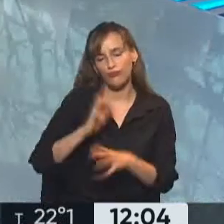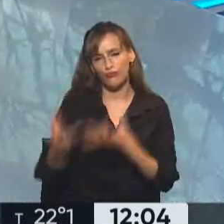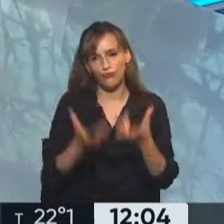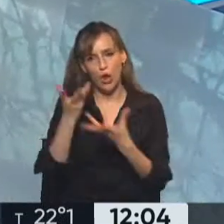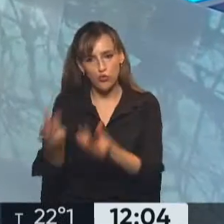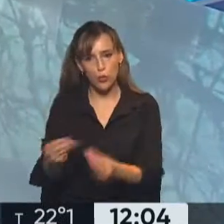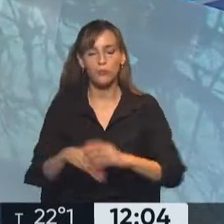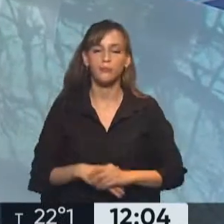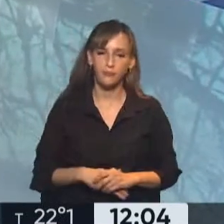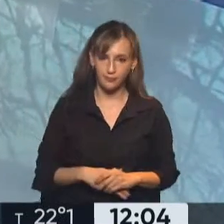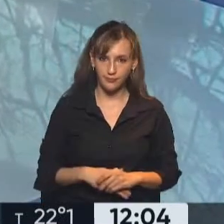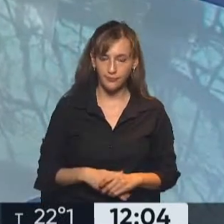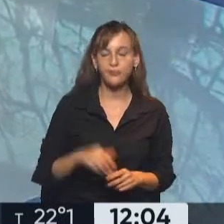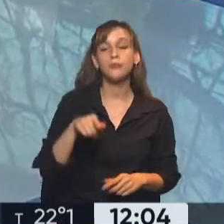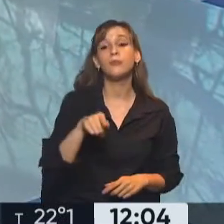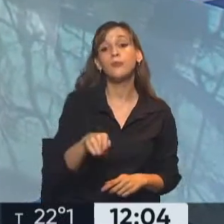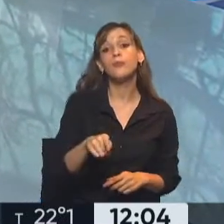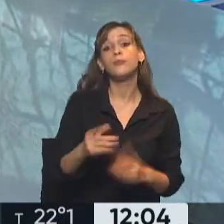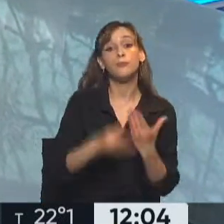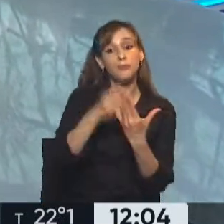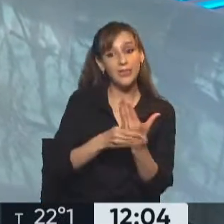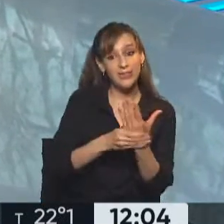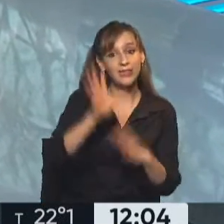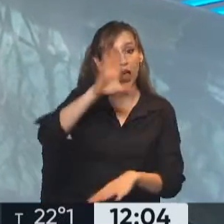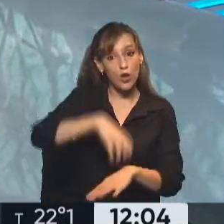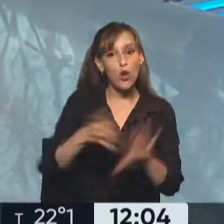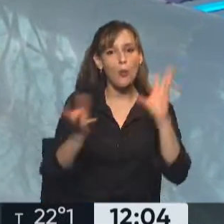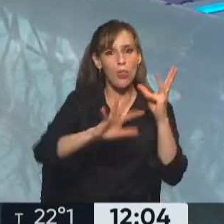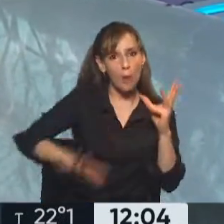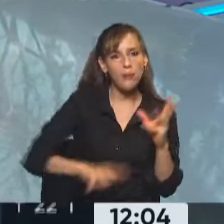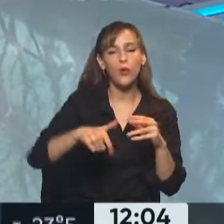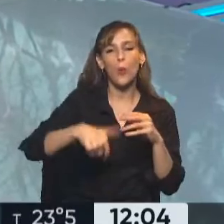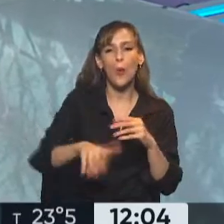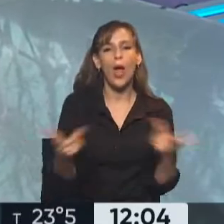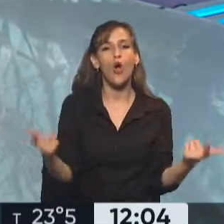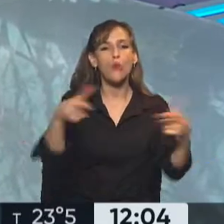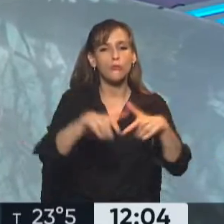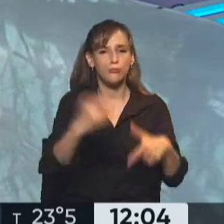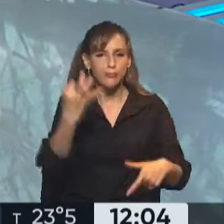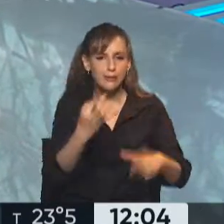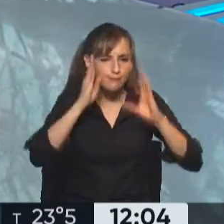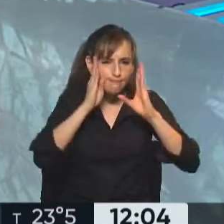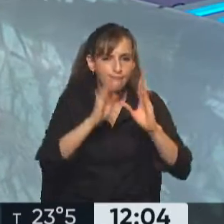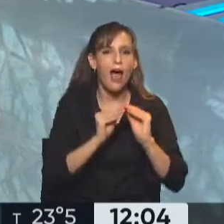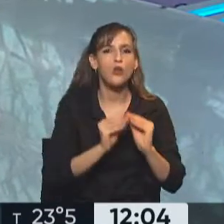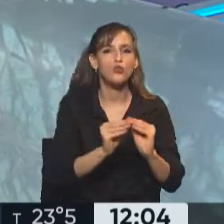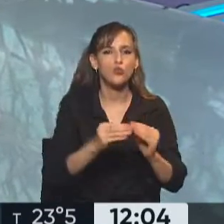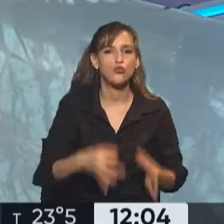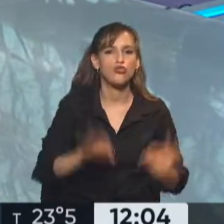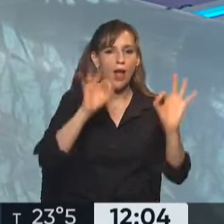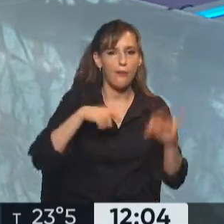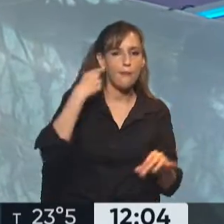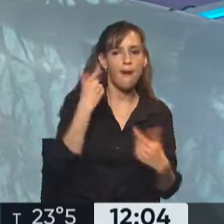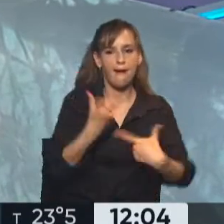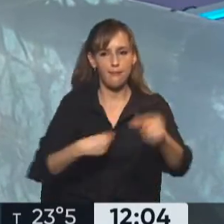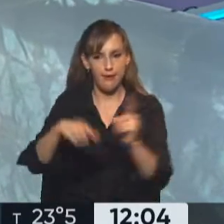La creación por parte del Ministerio de Medio Ambiente de una comisión especial que se va a dedicar al rescate de la fauna silvestre en